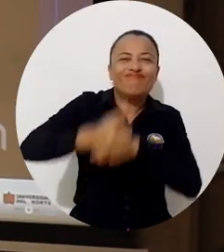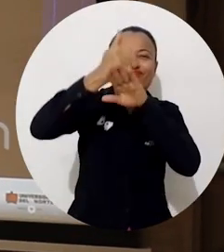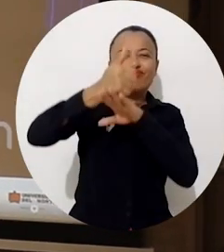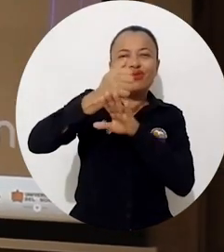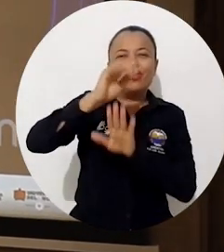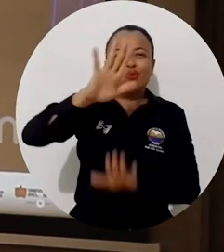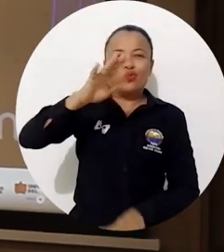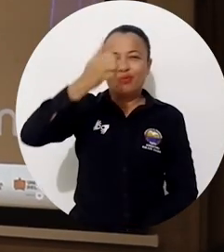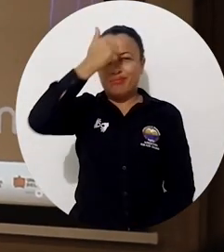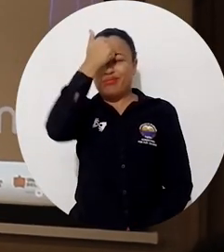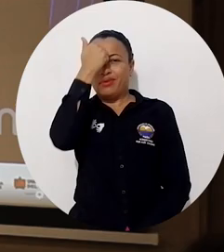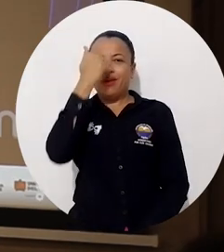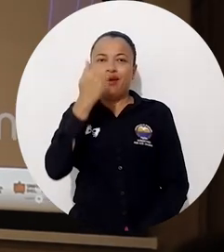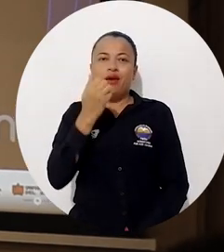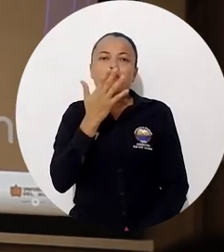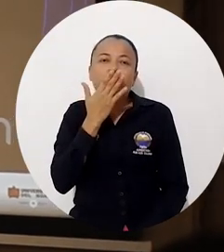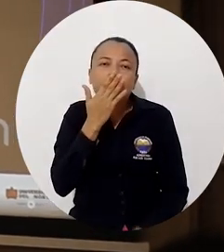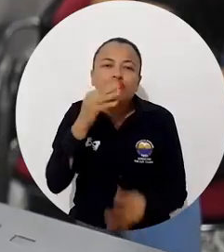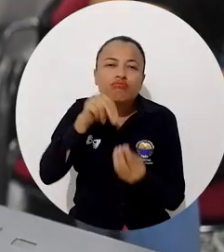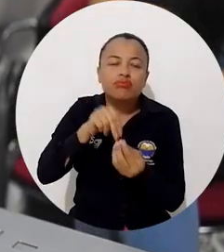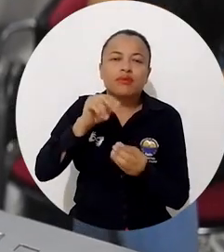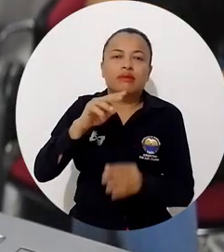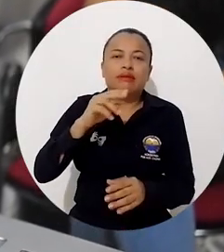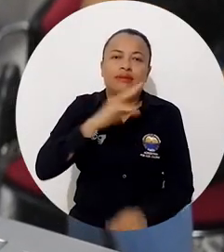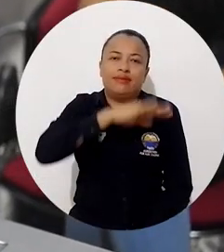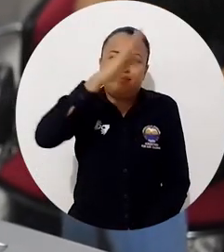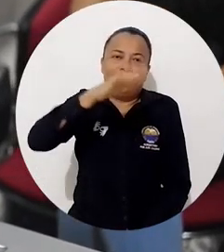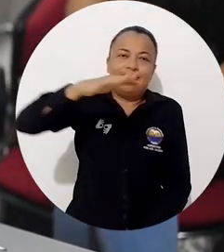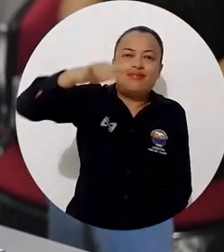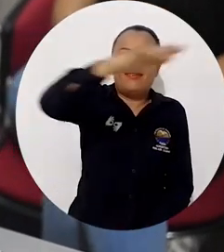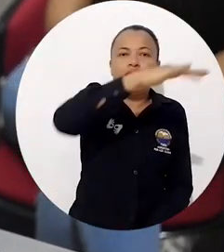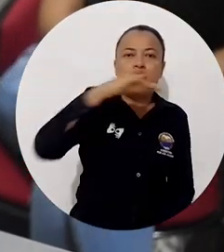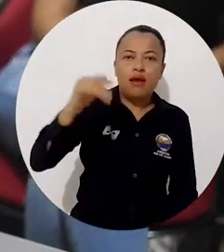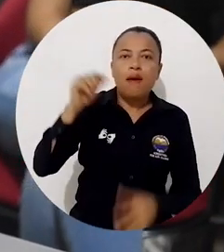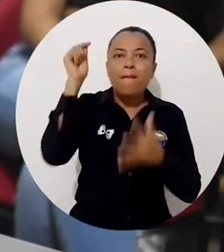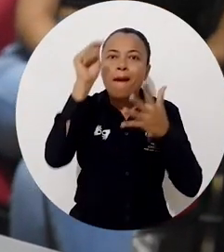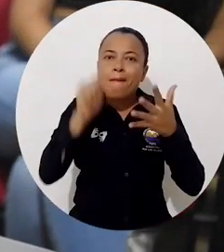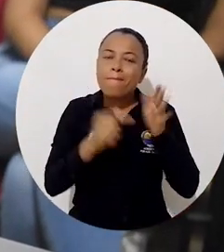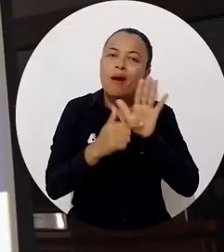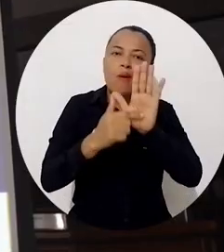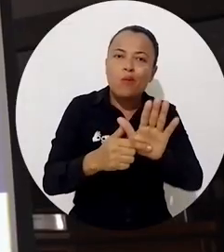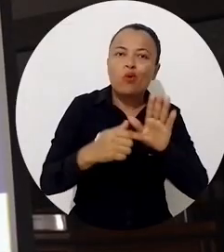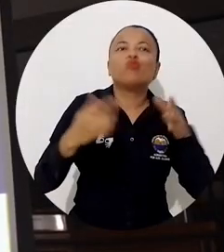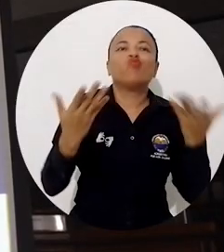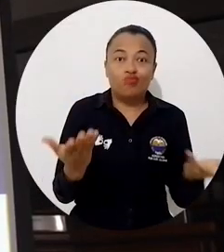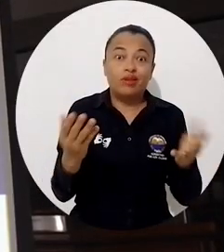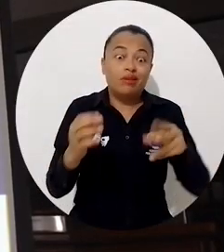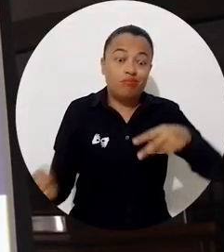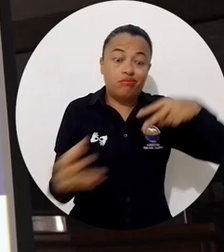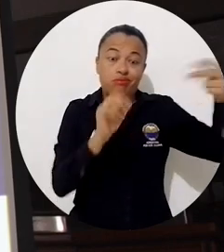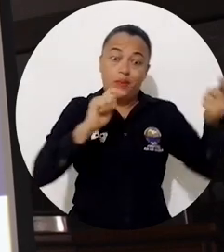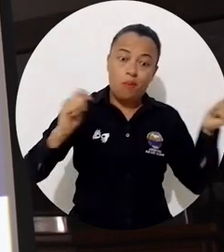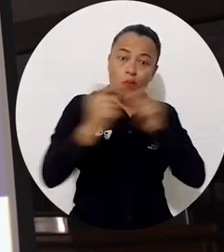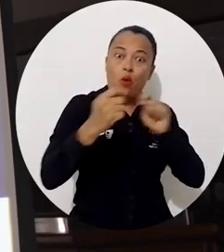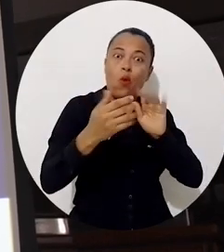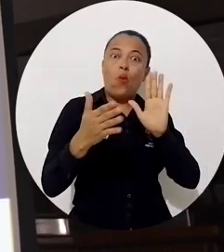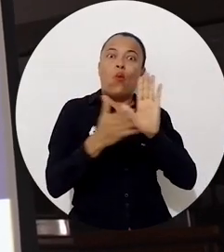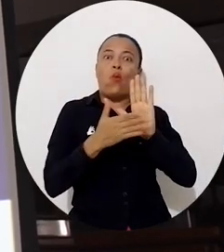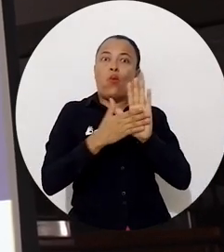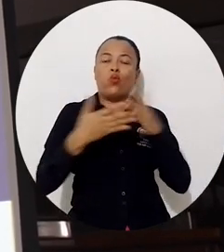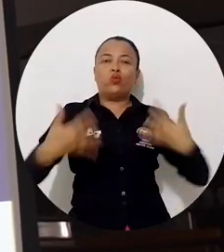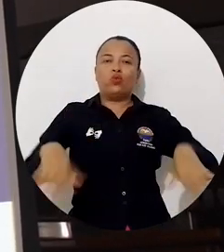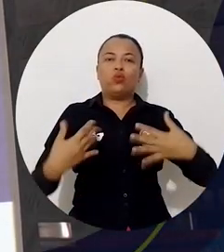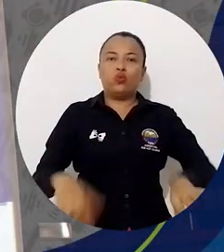fueron algunas de las caras positivas que expuso el doctor Vera para confirmar una vez más el papel transformador de la